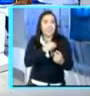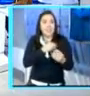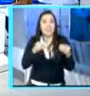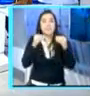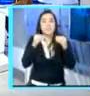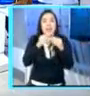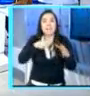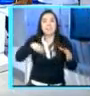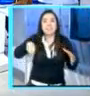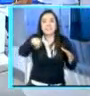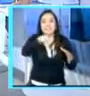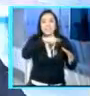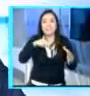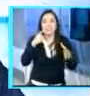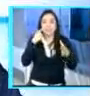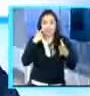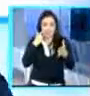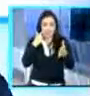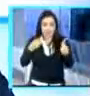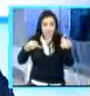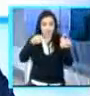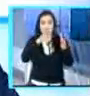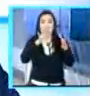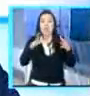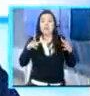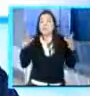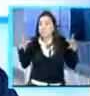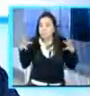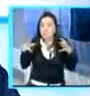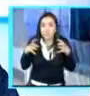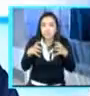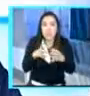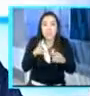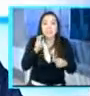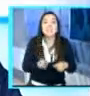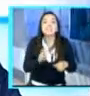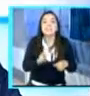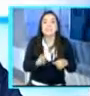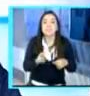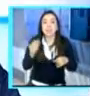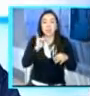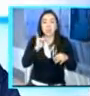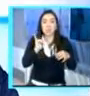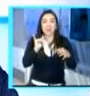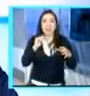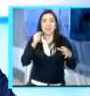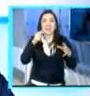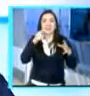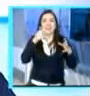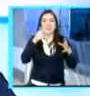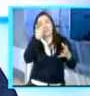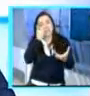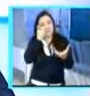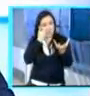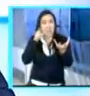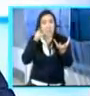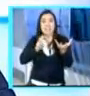económico que hubo en su momento. Hubo y hay, pero yo sí creo que Guatemala ha pasado un punto de inflexión de una manera positiva.